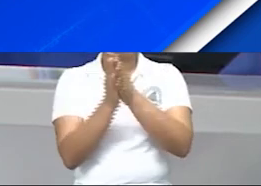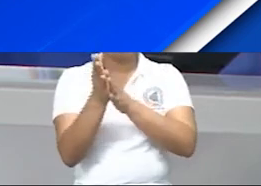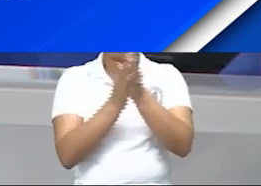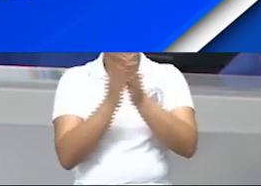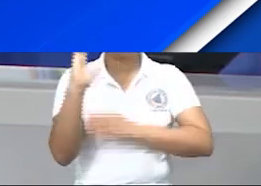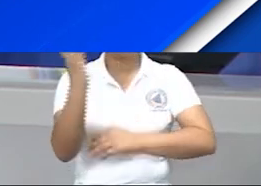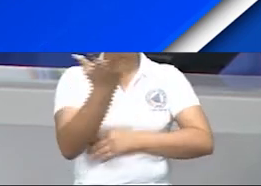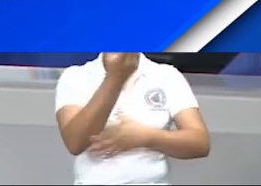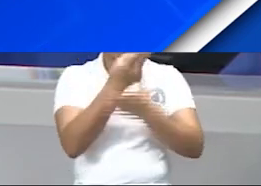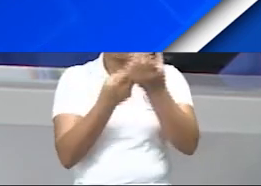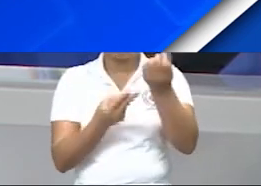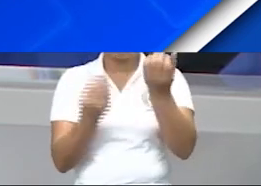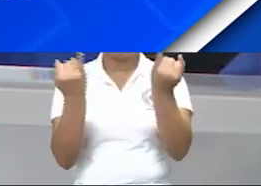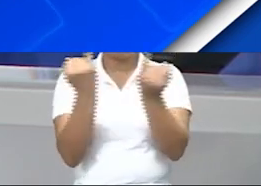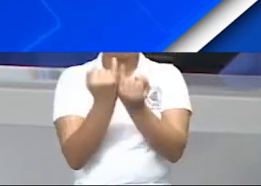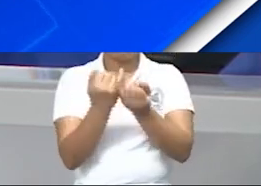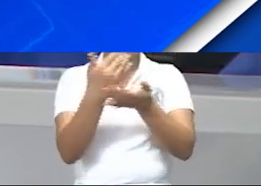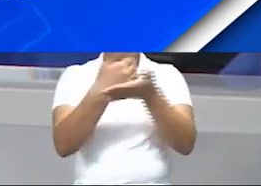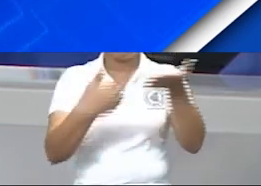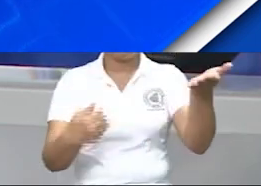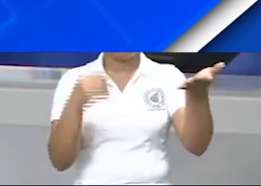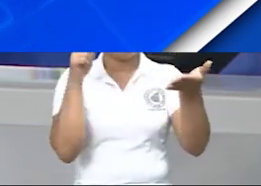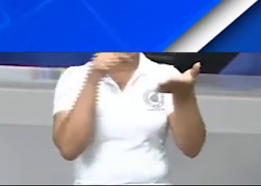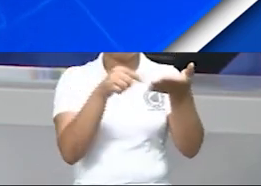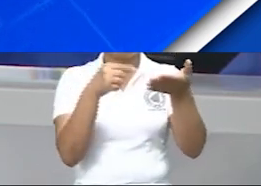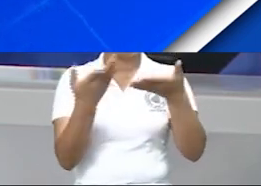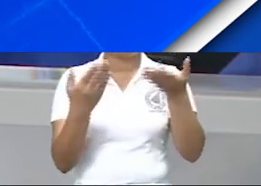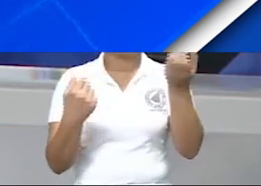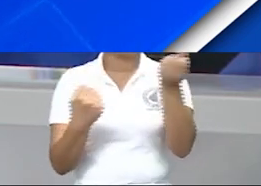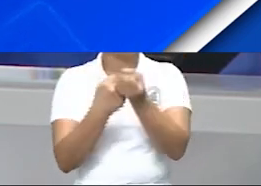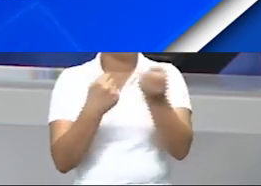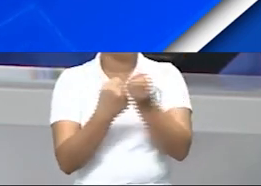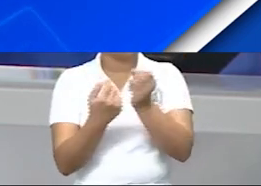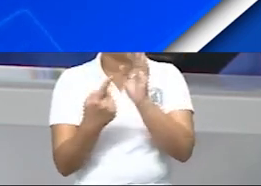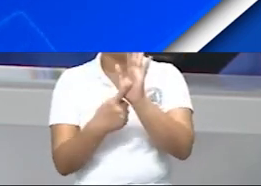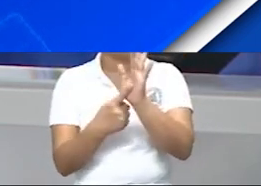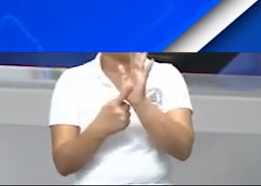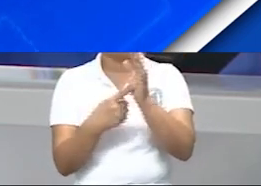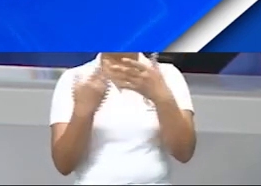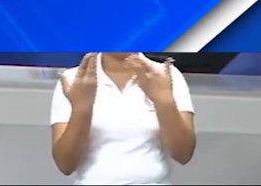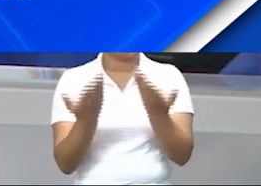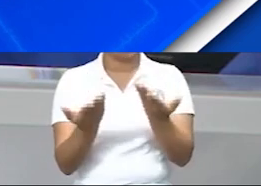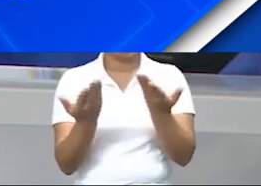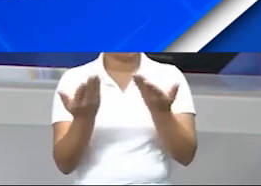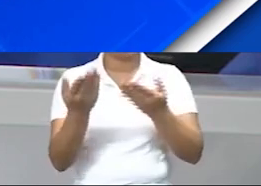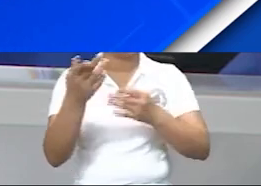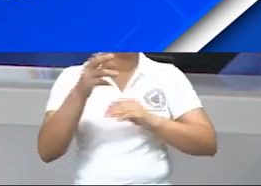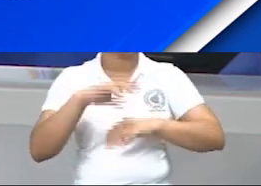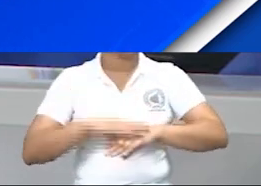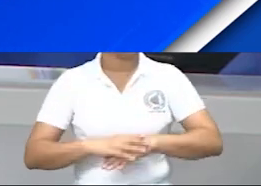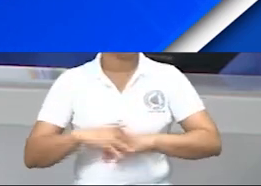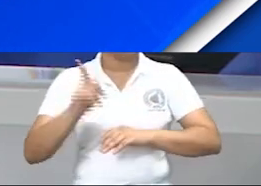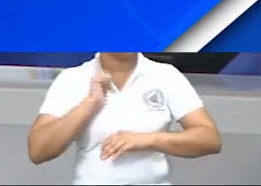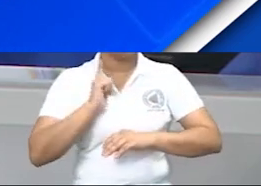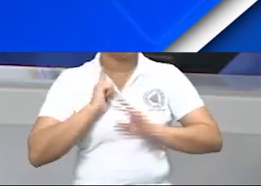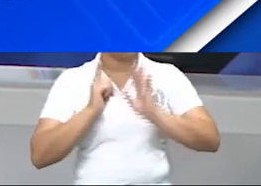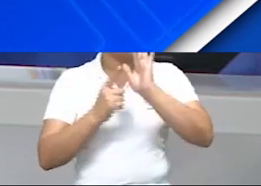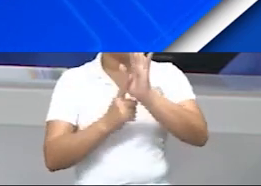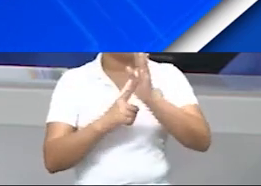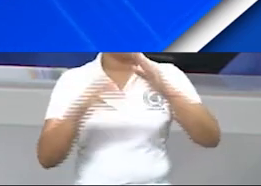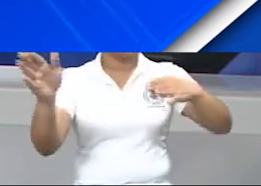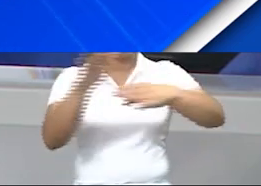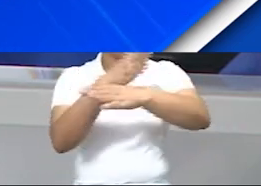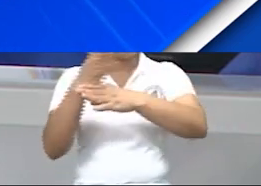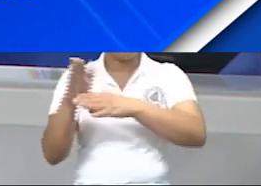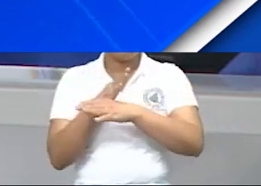acuerdo a lo previsto en el presente memorándum. La cooperación a que se refiere el presente memorándum abarcará los sectores